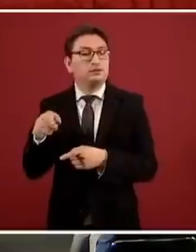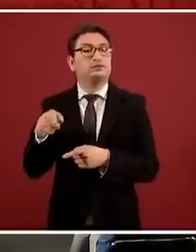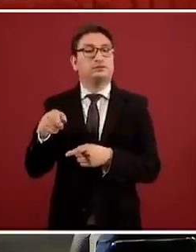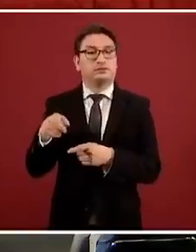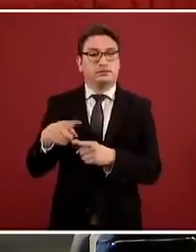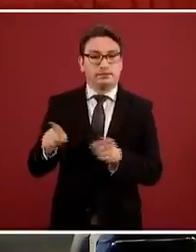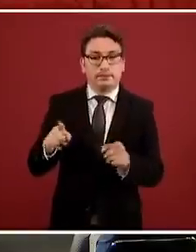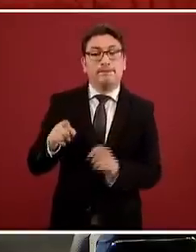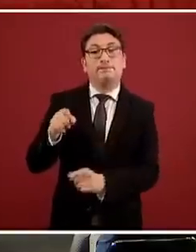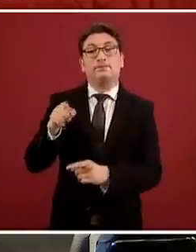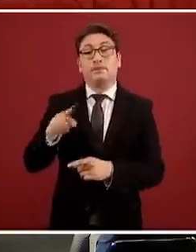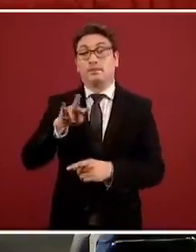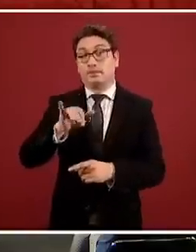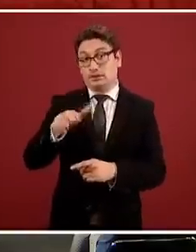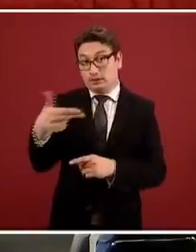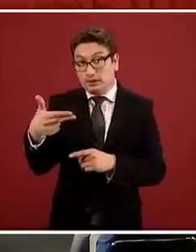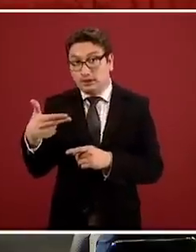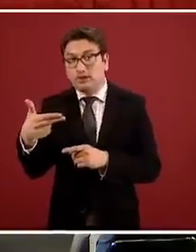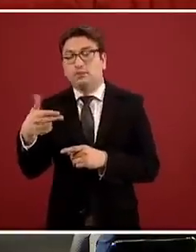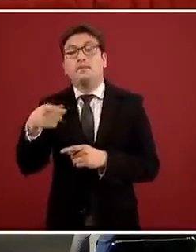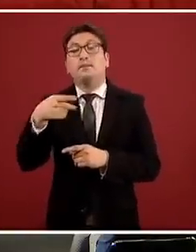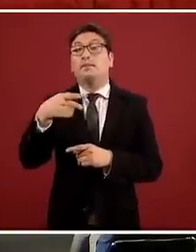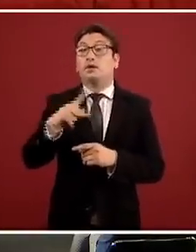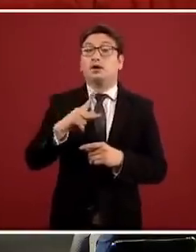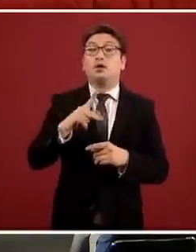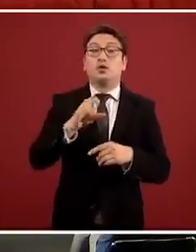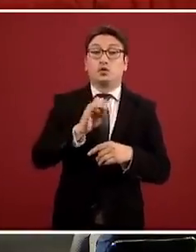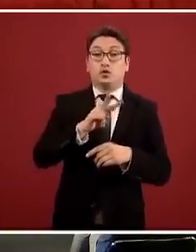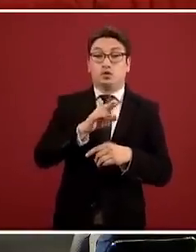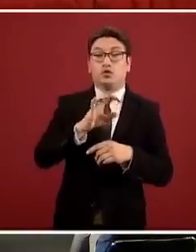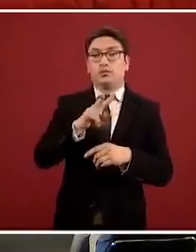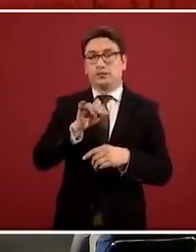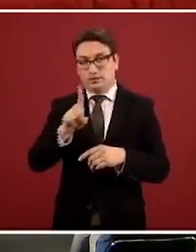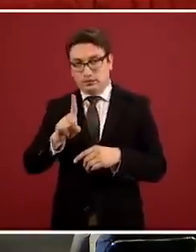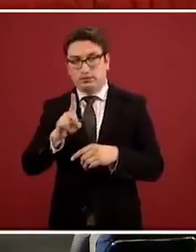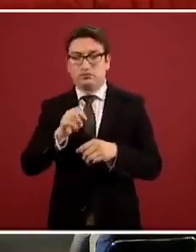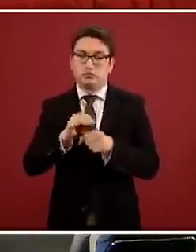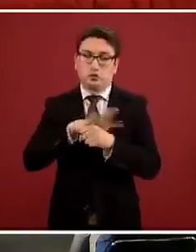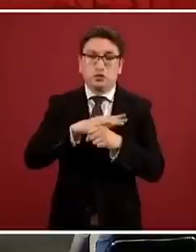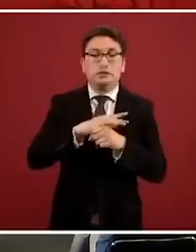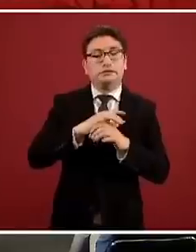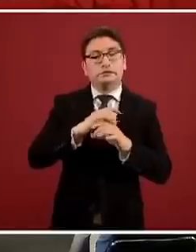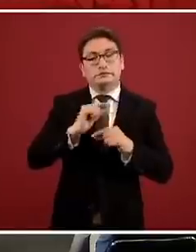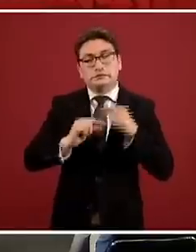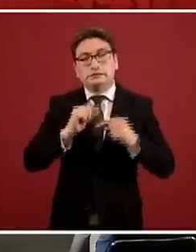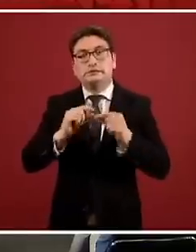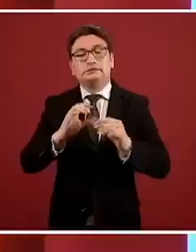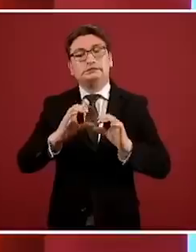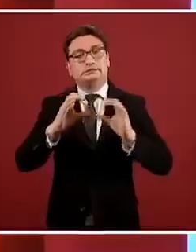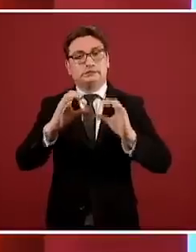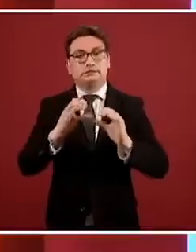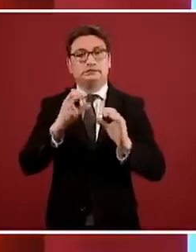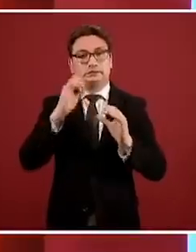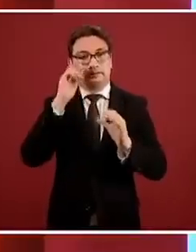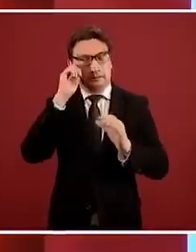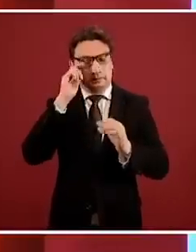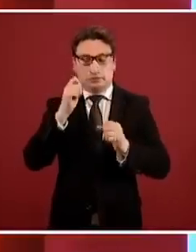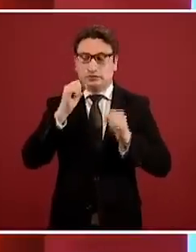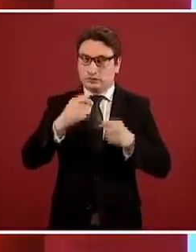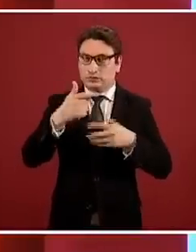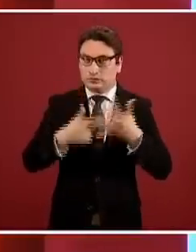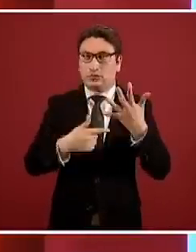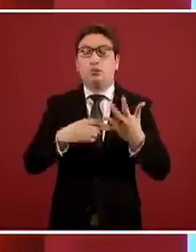adquirida, el comportamiento es igual, eventualmente COVID se integrará seguramente a la lista de